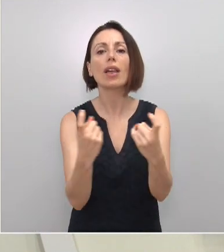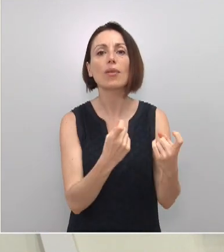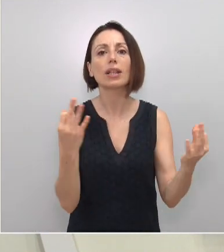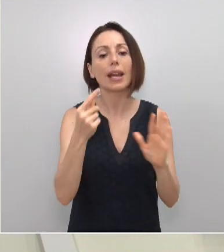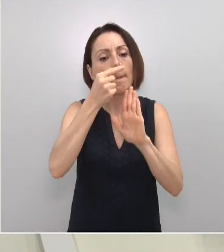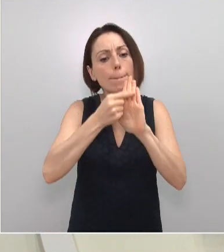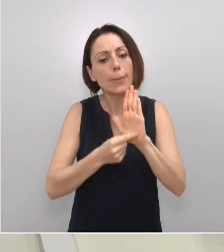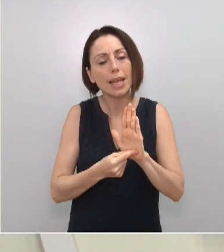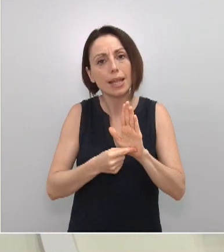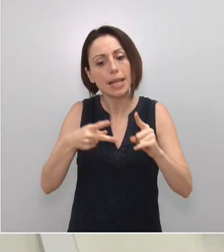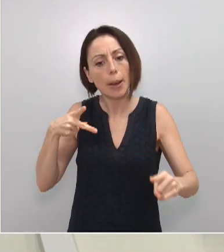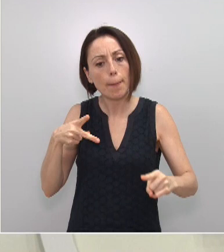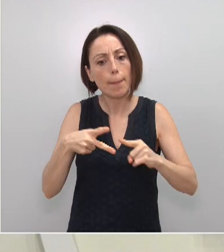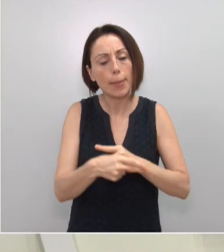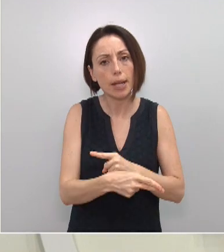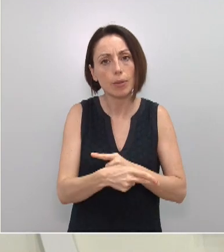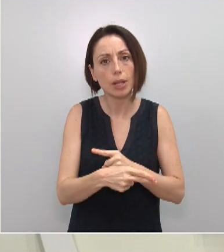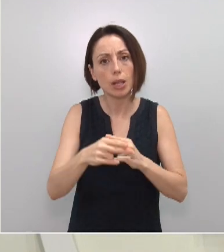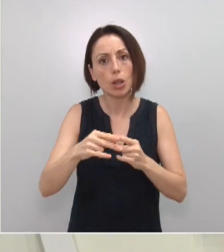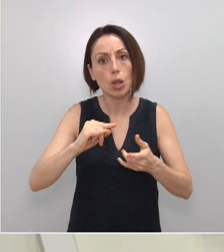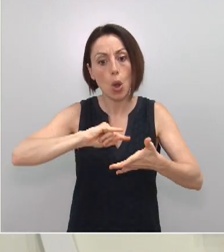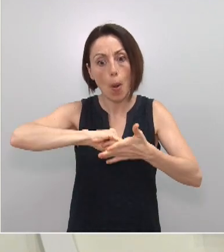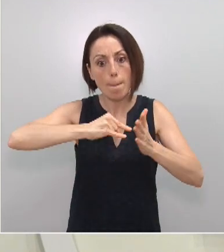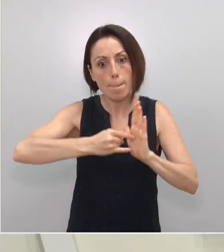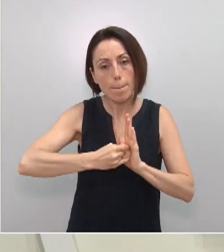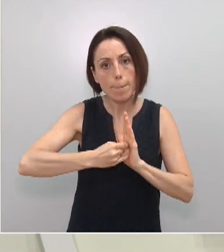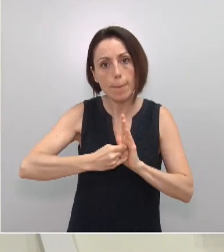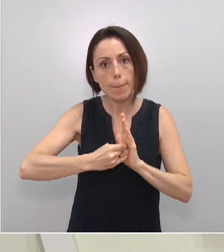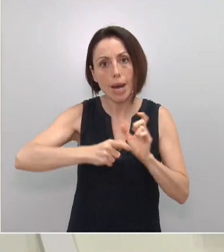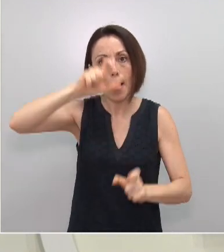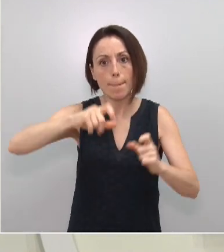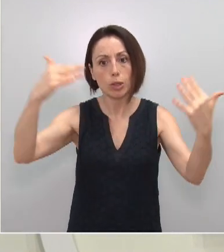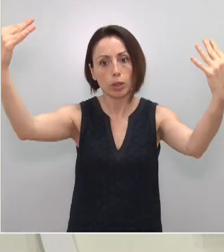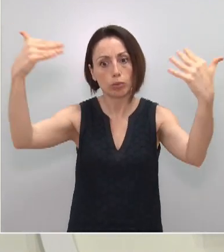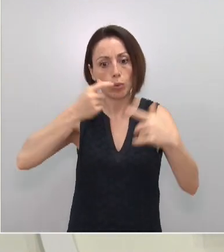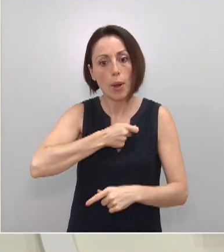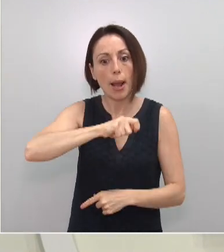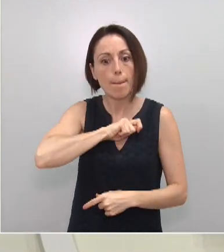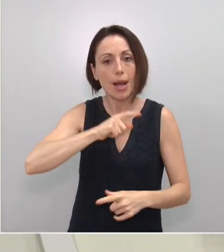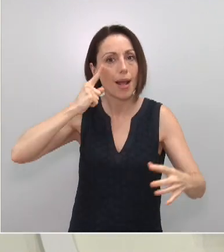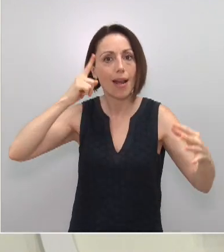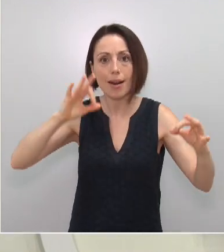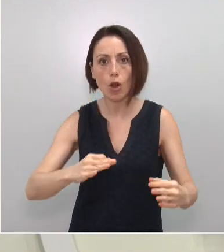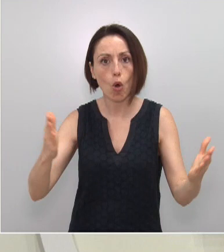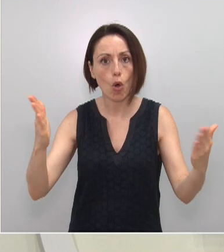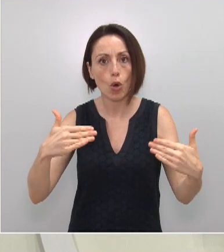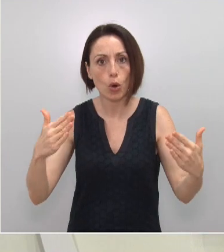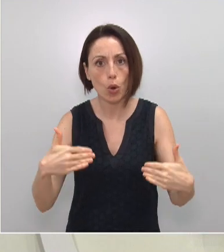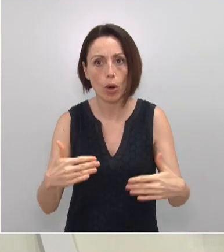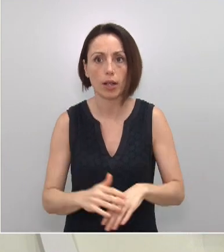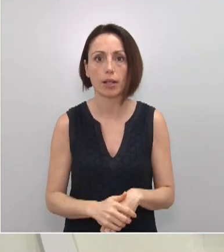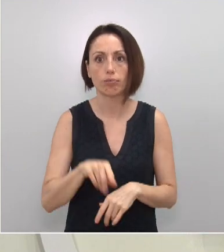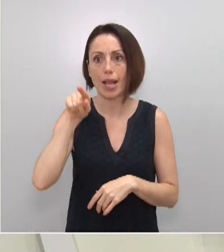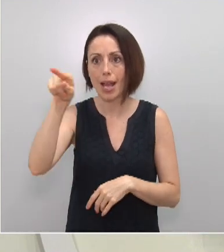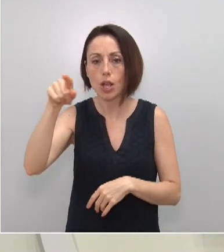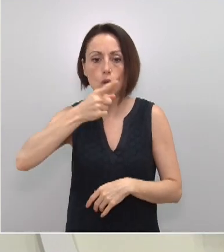de prevención, de un plan que garantice que quienes llegan a España lo hagan sin riesgo para ellos y sin riesgo para nosotros.